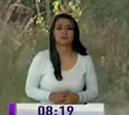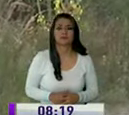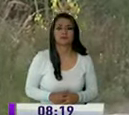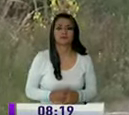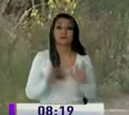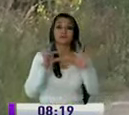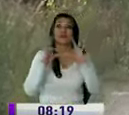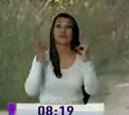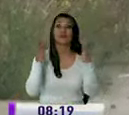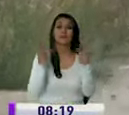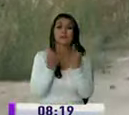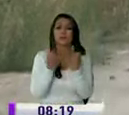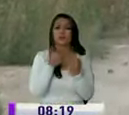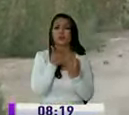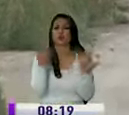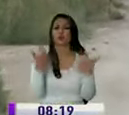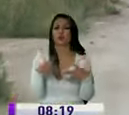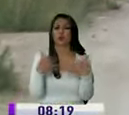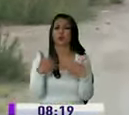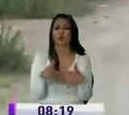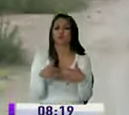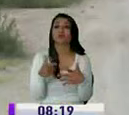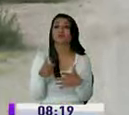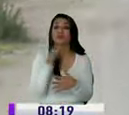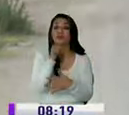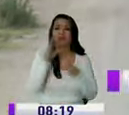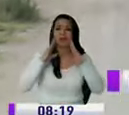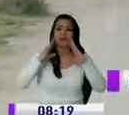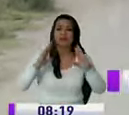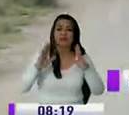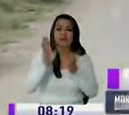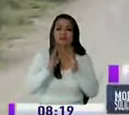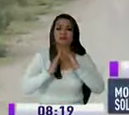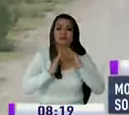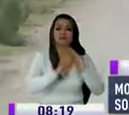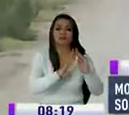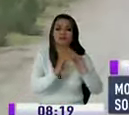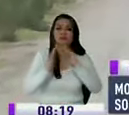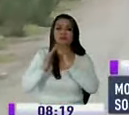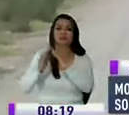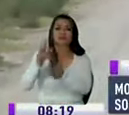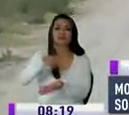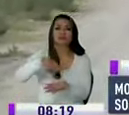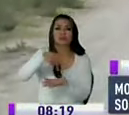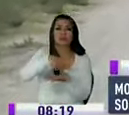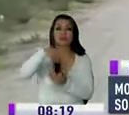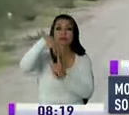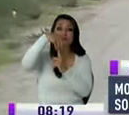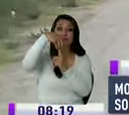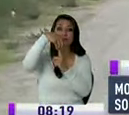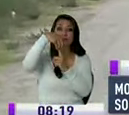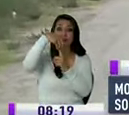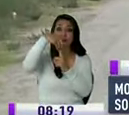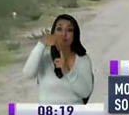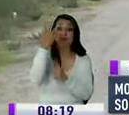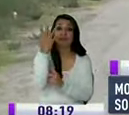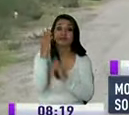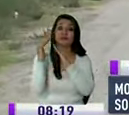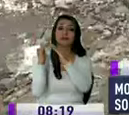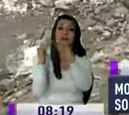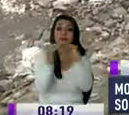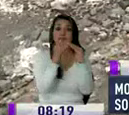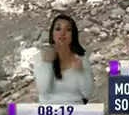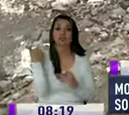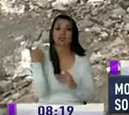familias en situación de vulnerabilidad habitan en el conjunto Lumbicí ubicado en la parroquia de San Antonio de Pichincha son 15 viviendas que no